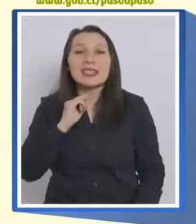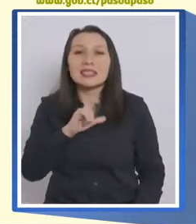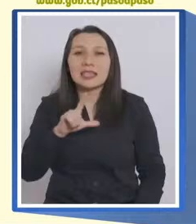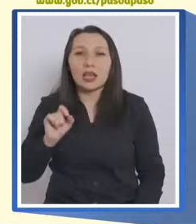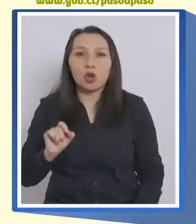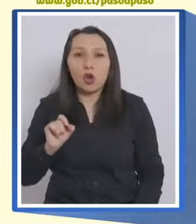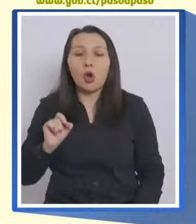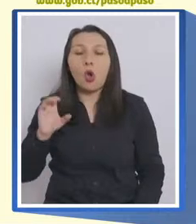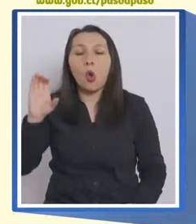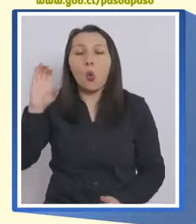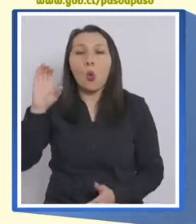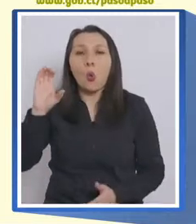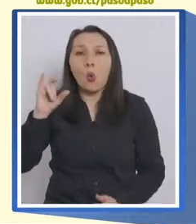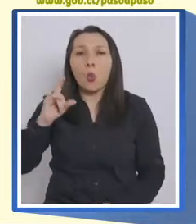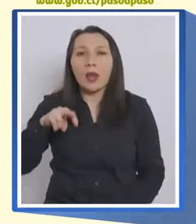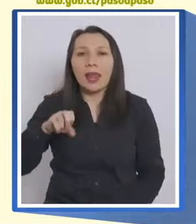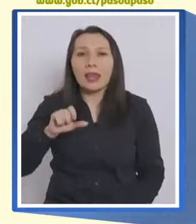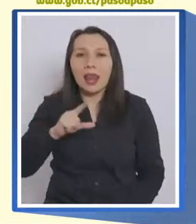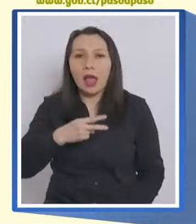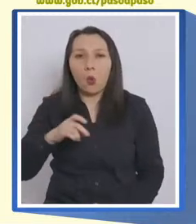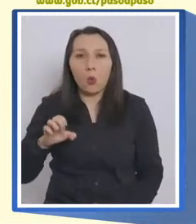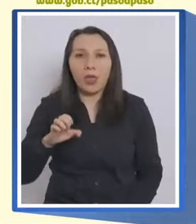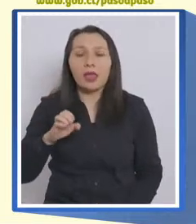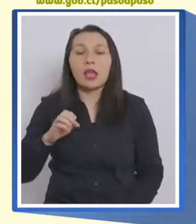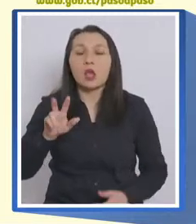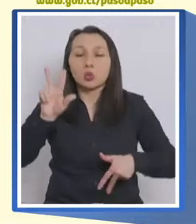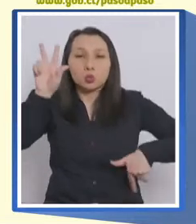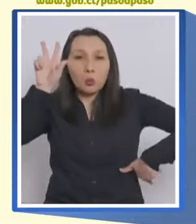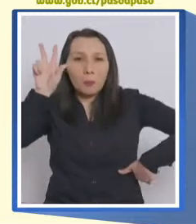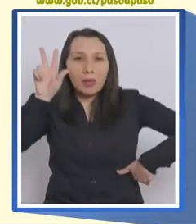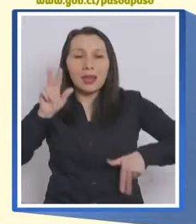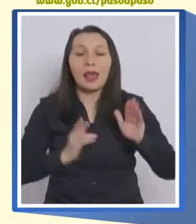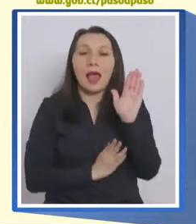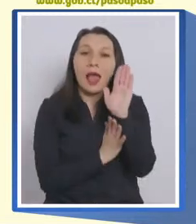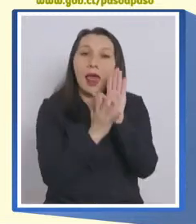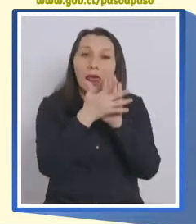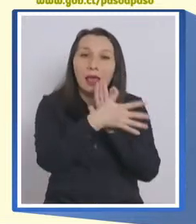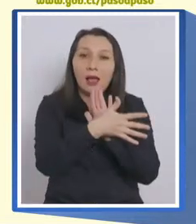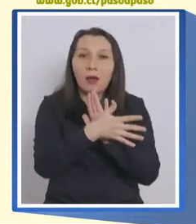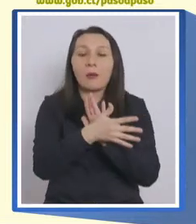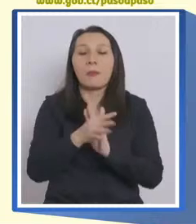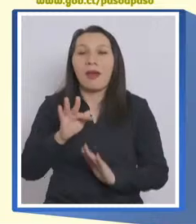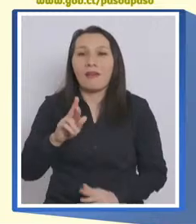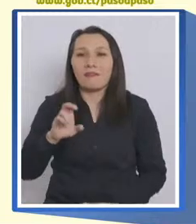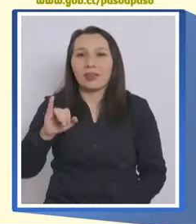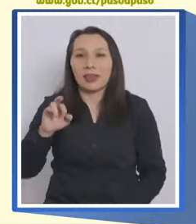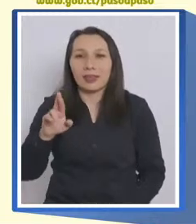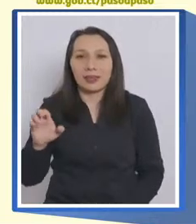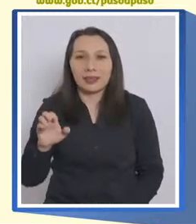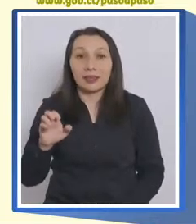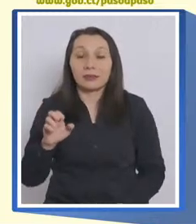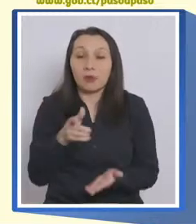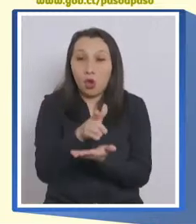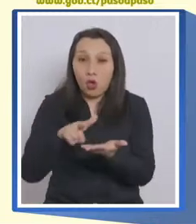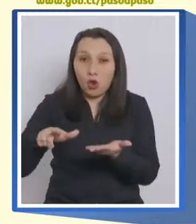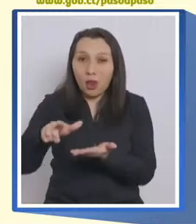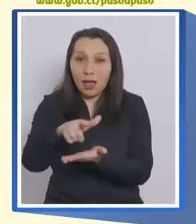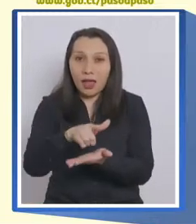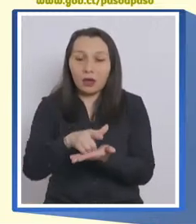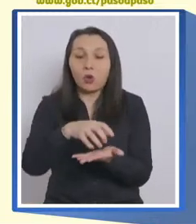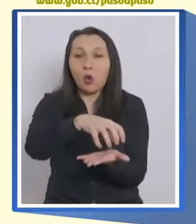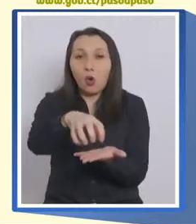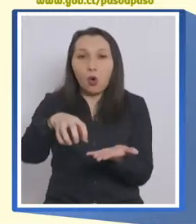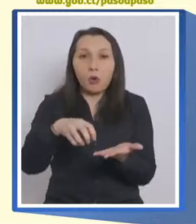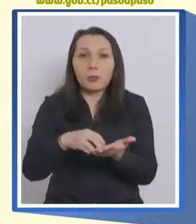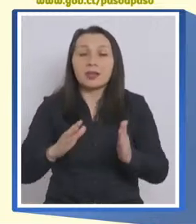Curanilaue y Yumbel, en la región de la Araucanía, la comuna de Freire, en la región de Los Lagos, las